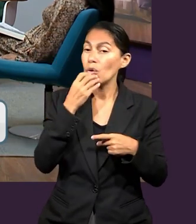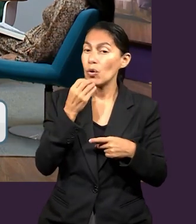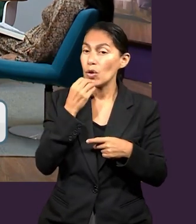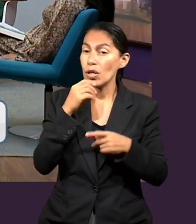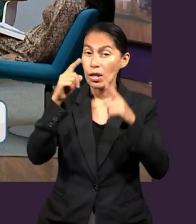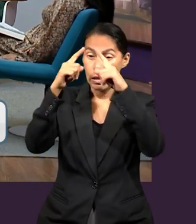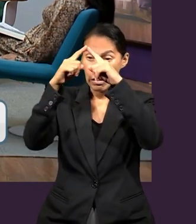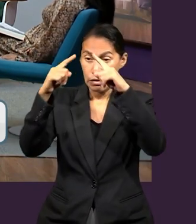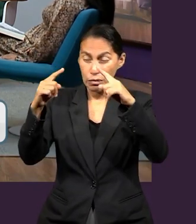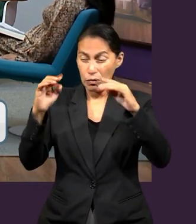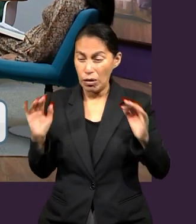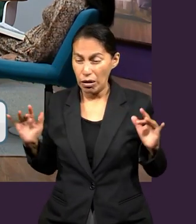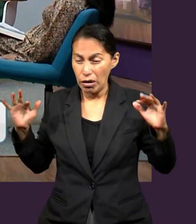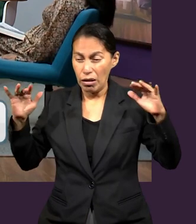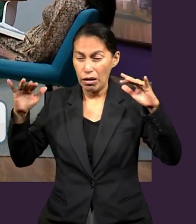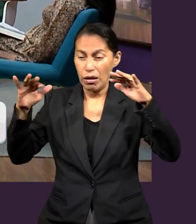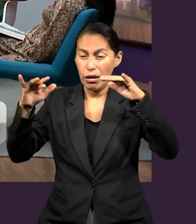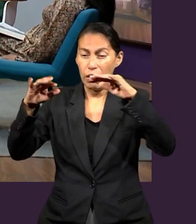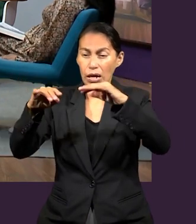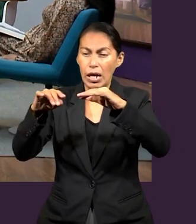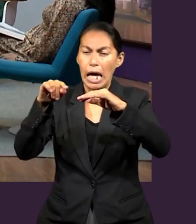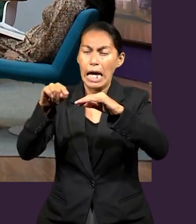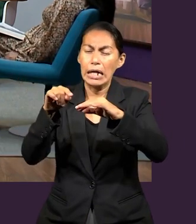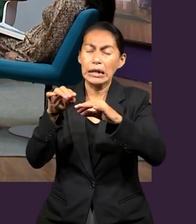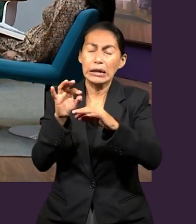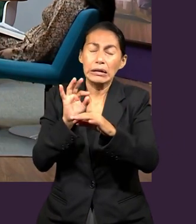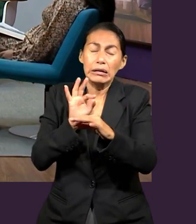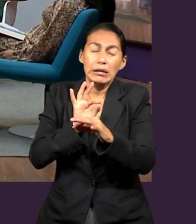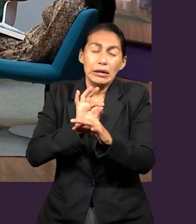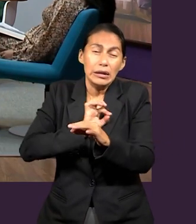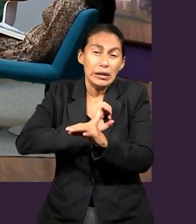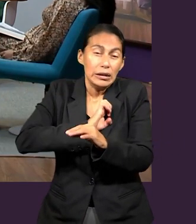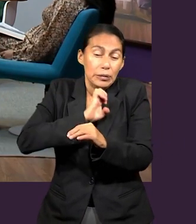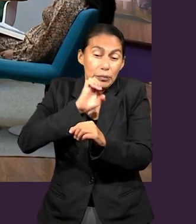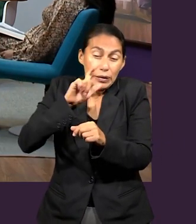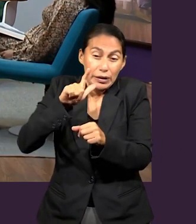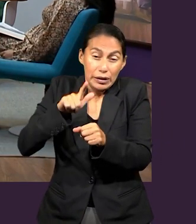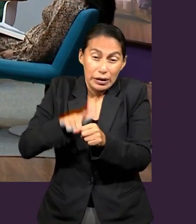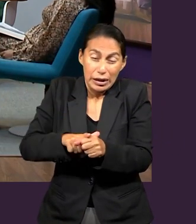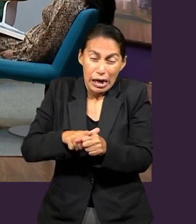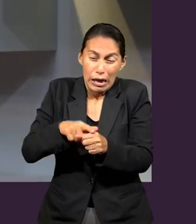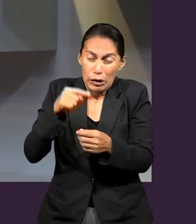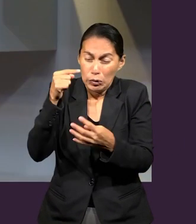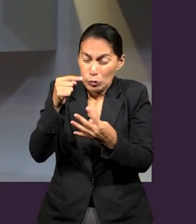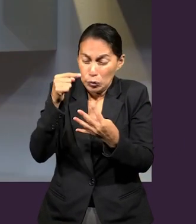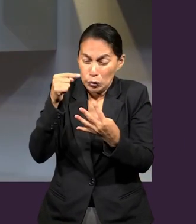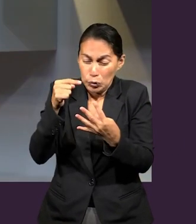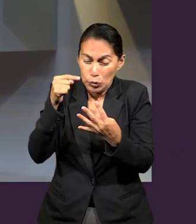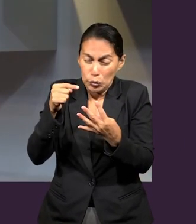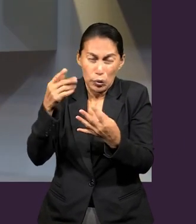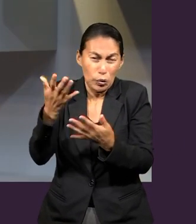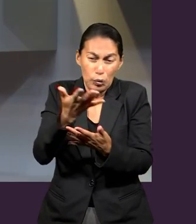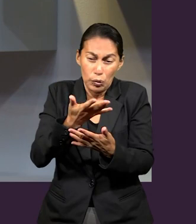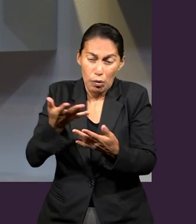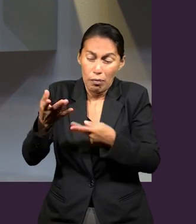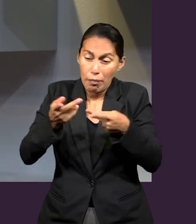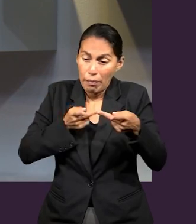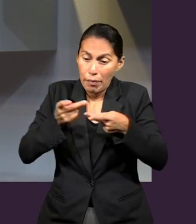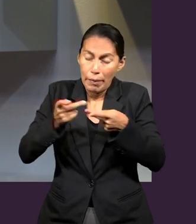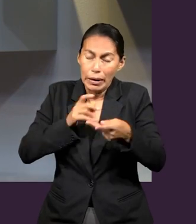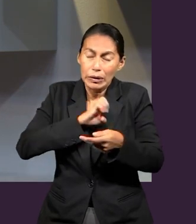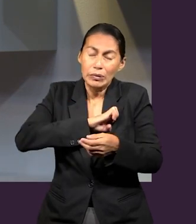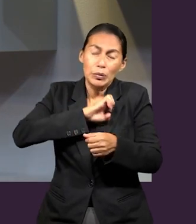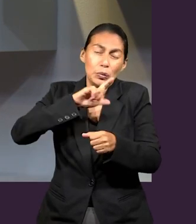judíos, llegar al templo era la oportunidad de poder hacer algo muy solemne para ellos. La liturgia,